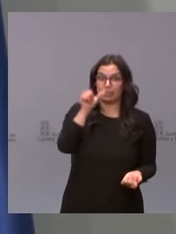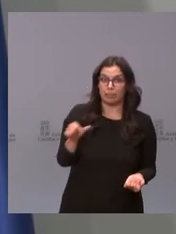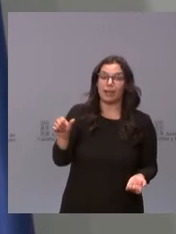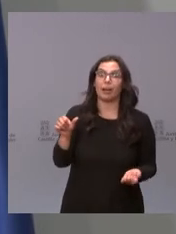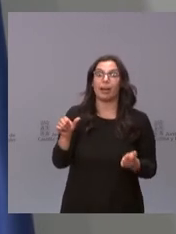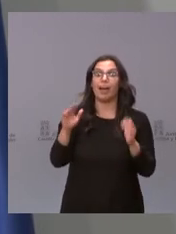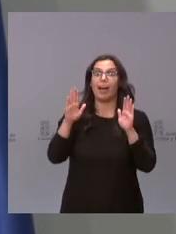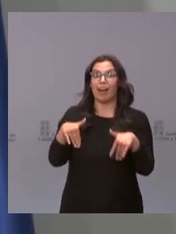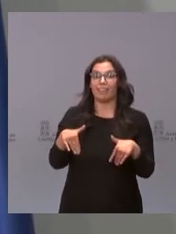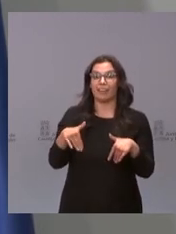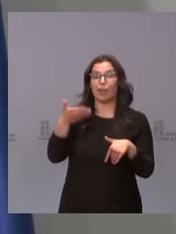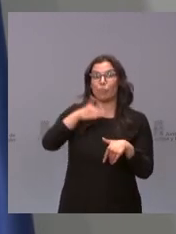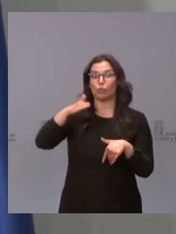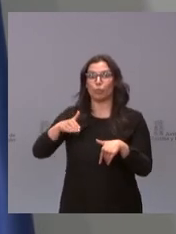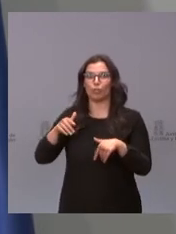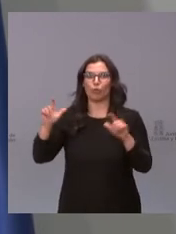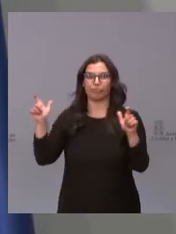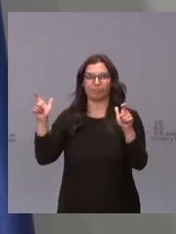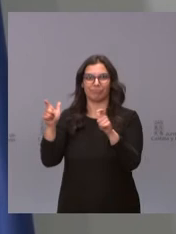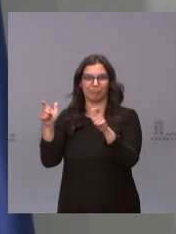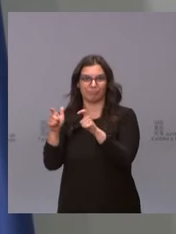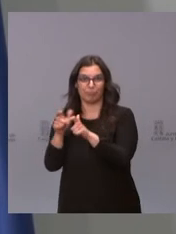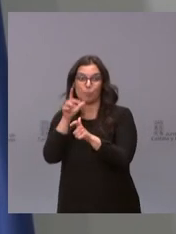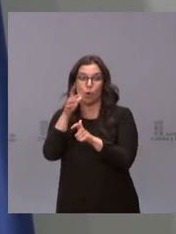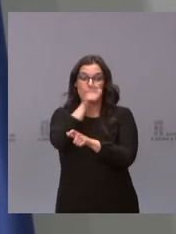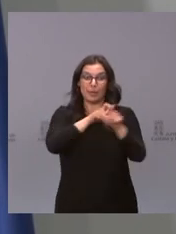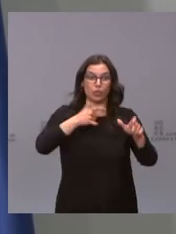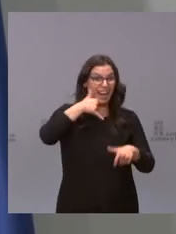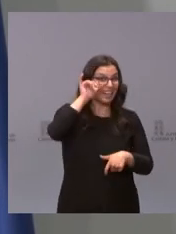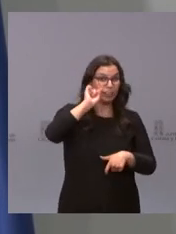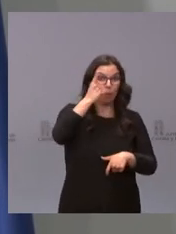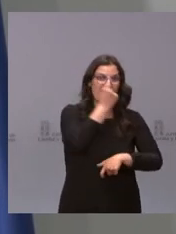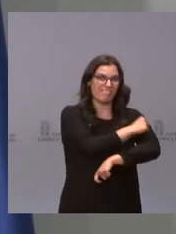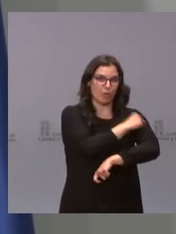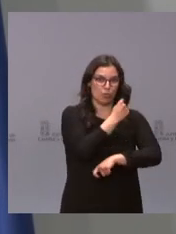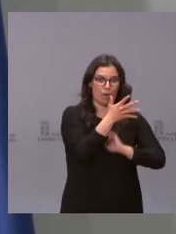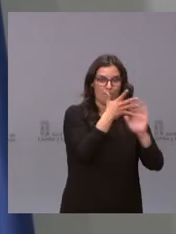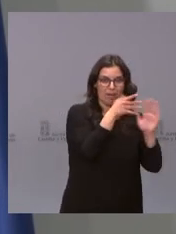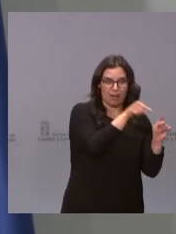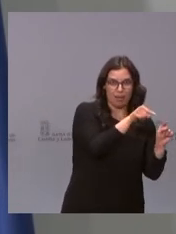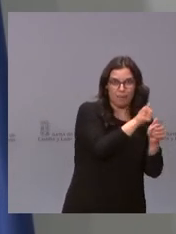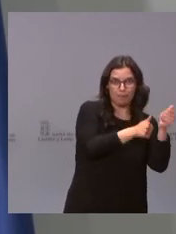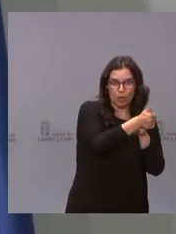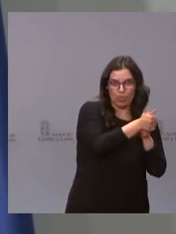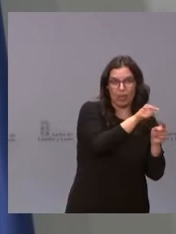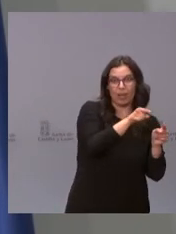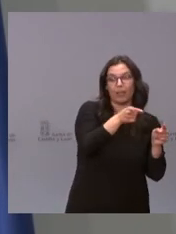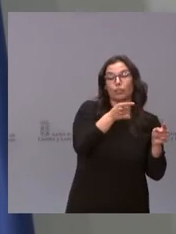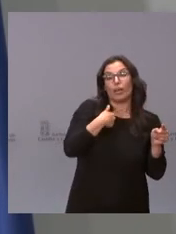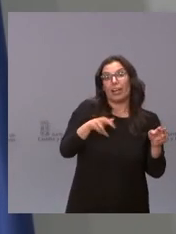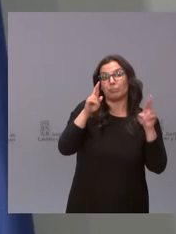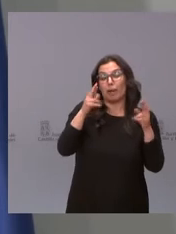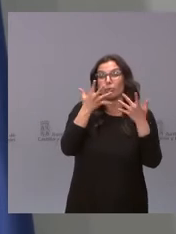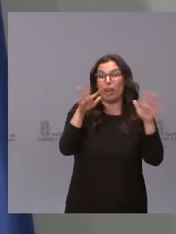vacunando a nuestra población de mayor riesgo, con lo cual, aunque crezca la incidencia, esperamos que no crezca la mortalidad como